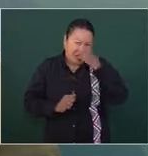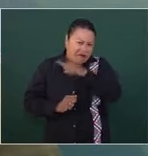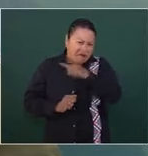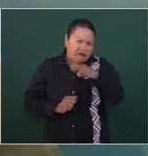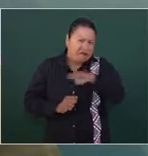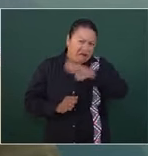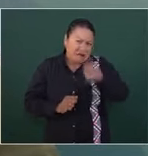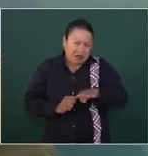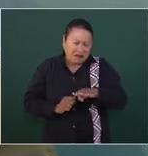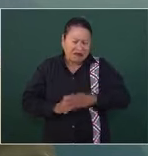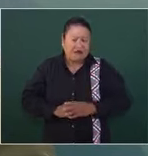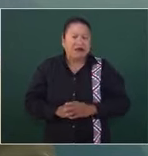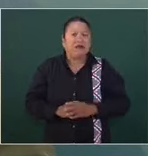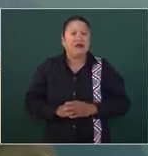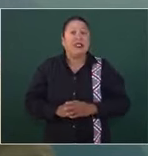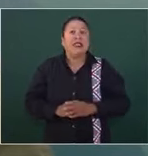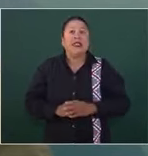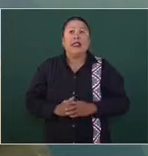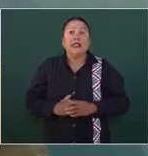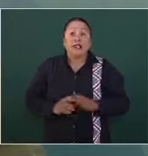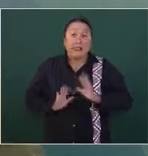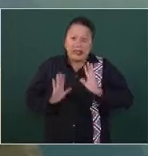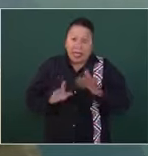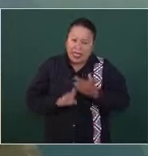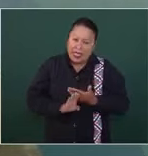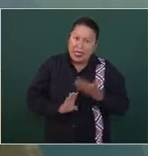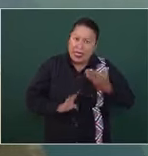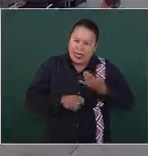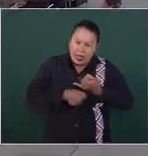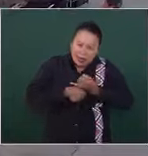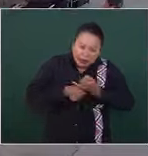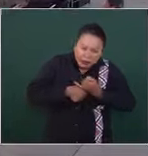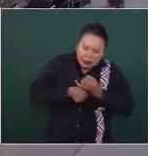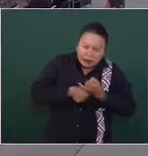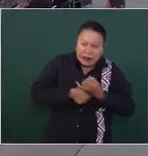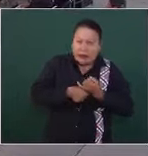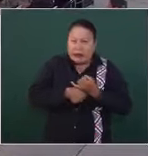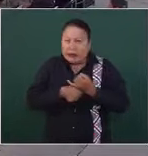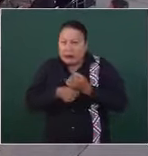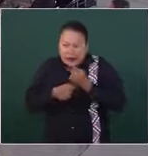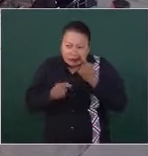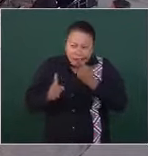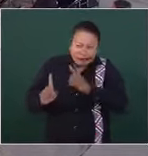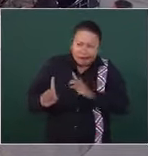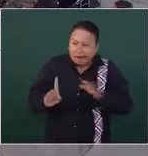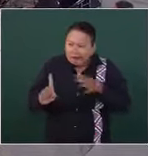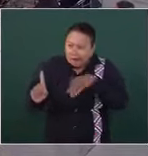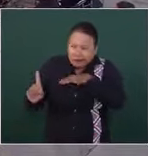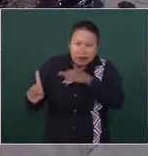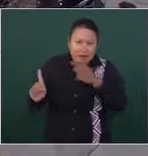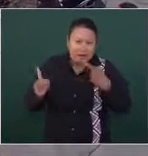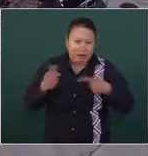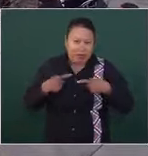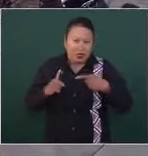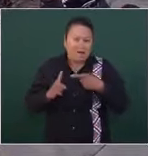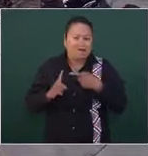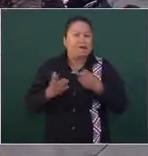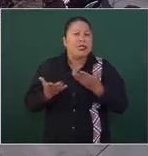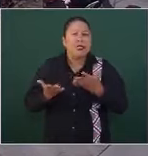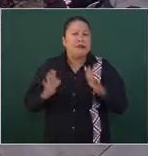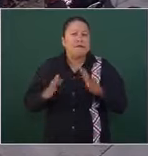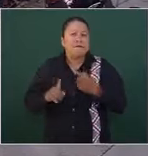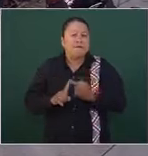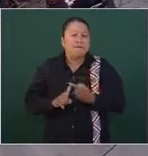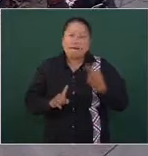Se tenía un seguimiento de esta persona detenida desde hace